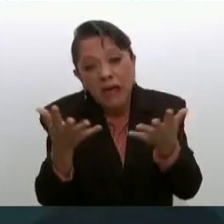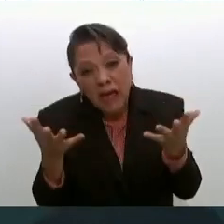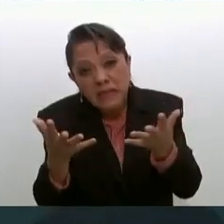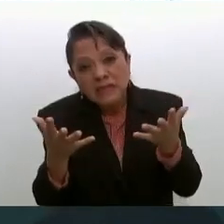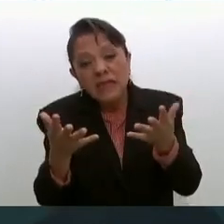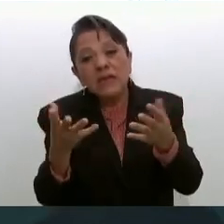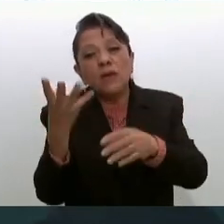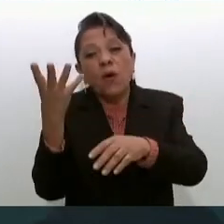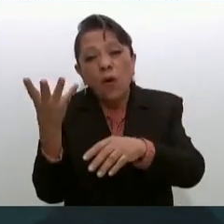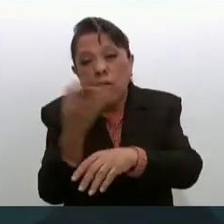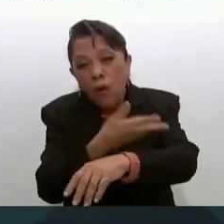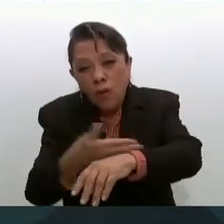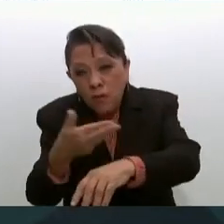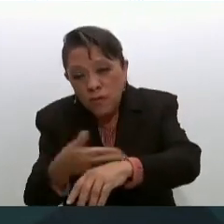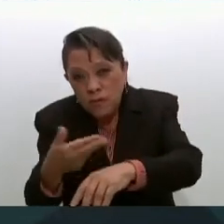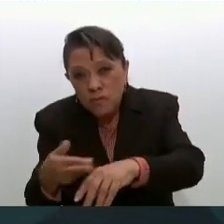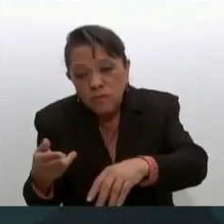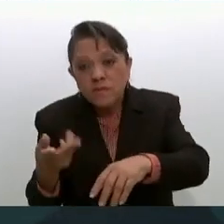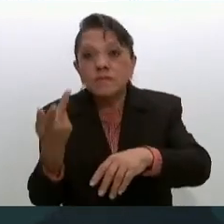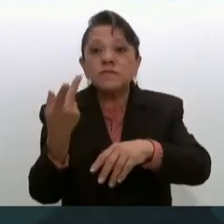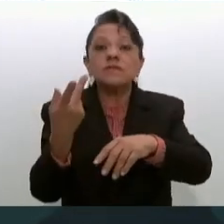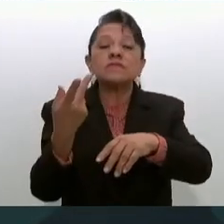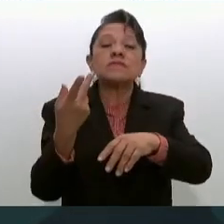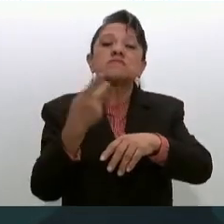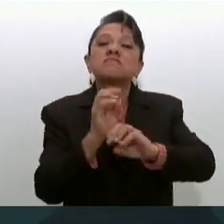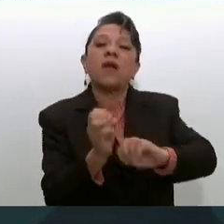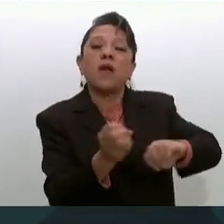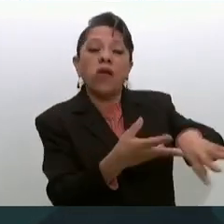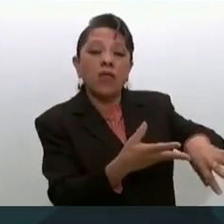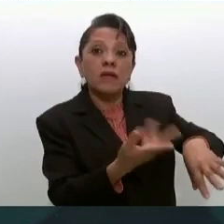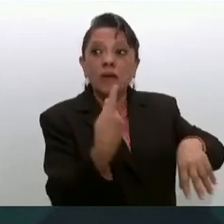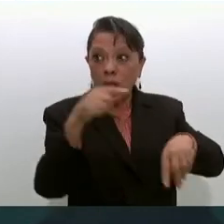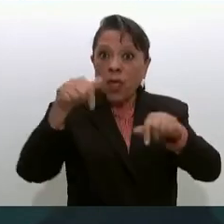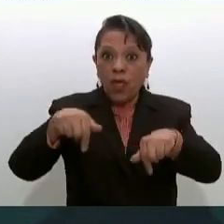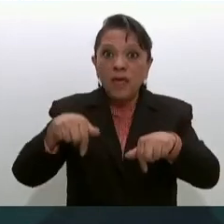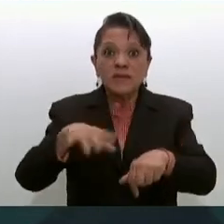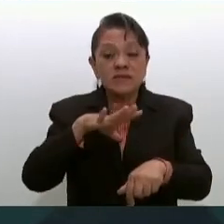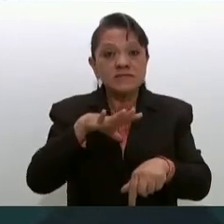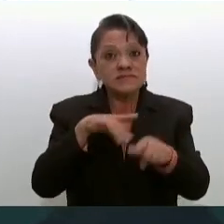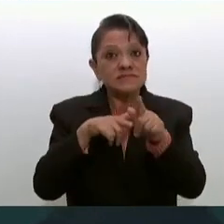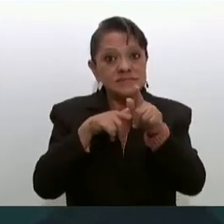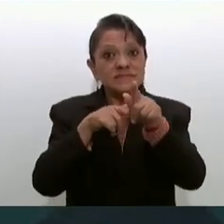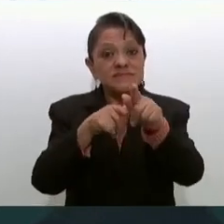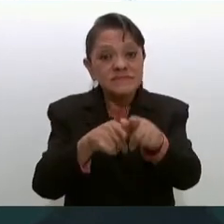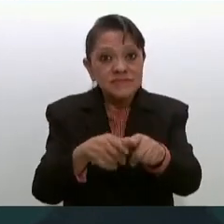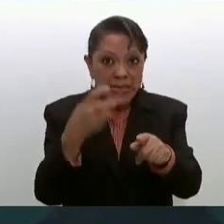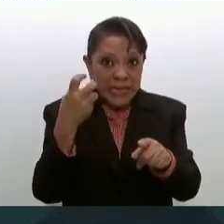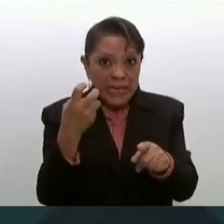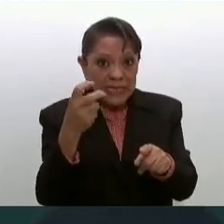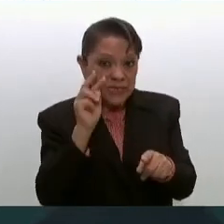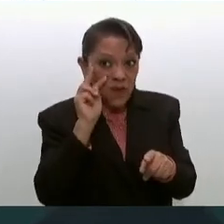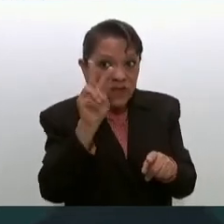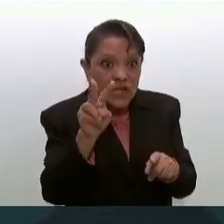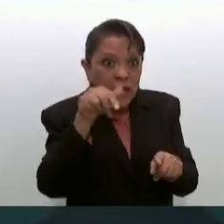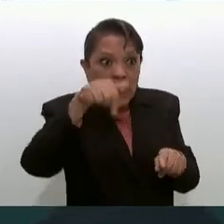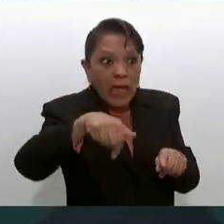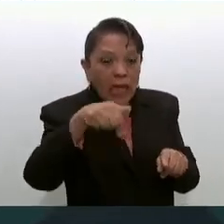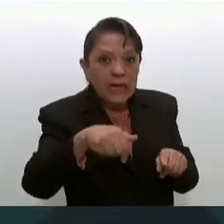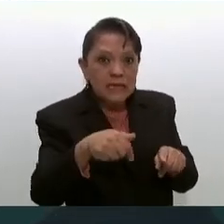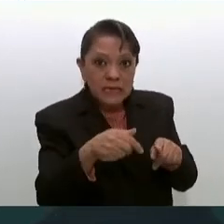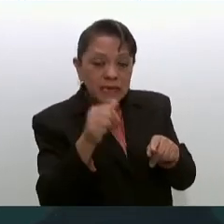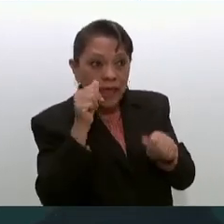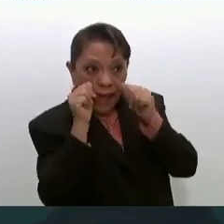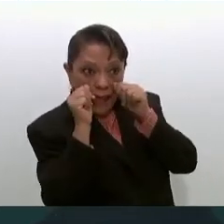porque no se han mantenido. Esto es una opinión desde luego de observación y crítica constructiva porque seguro